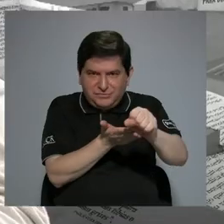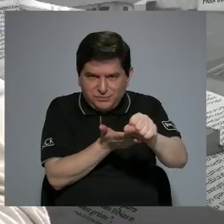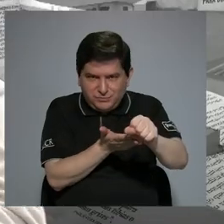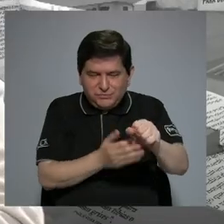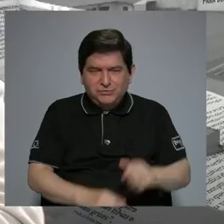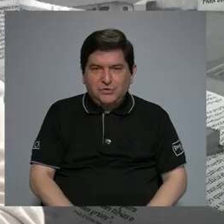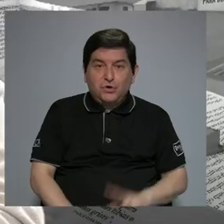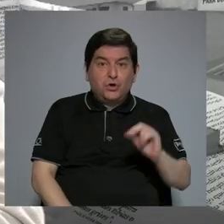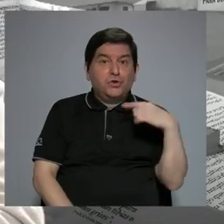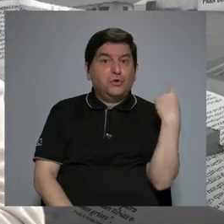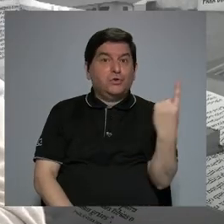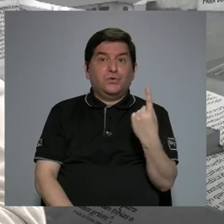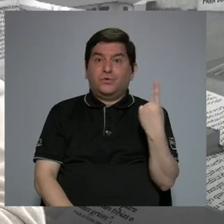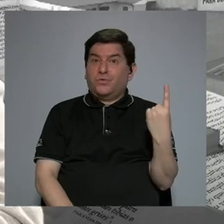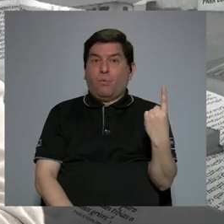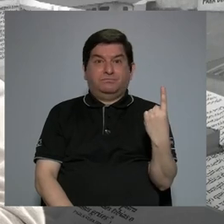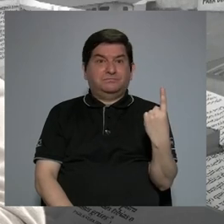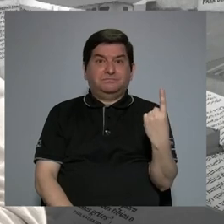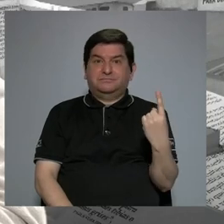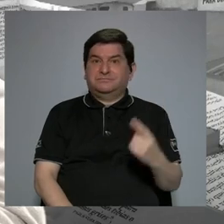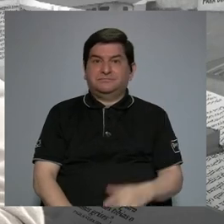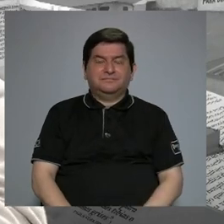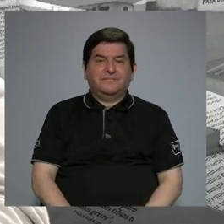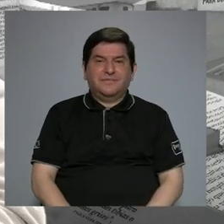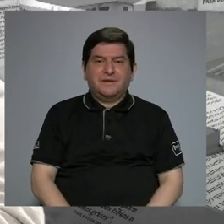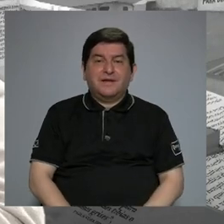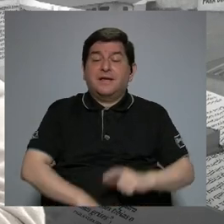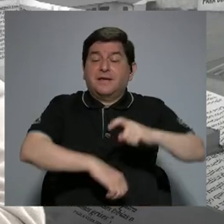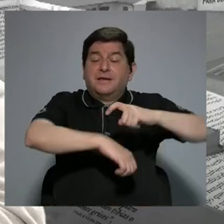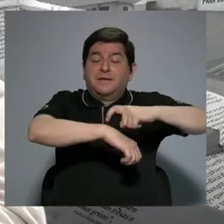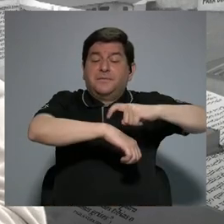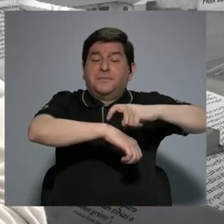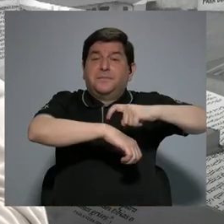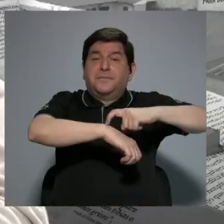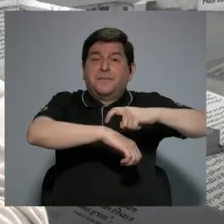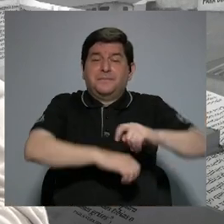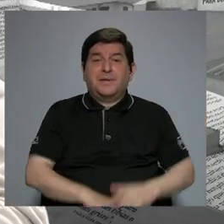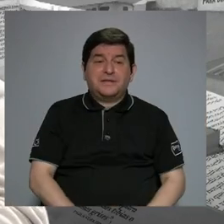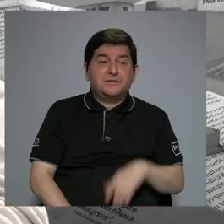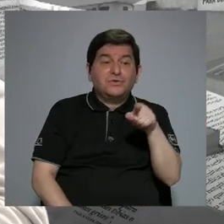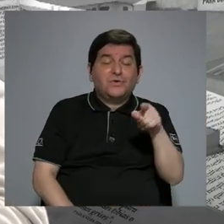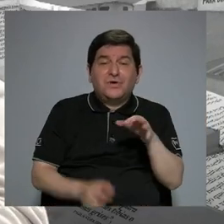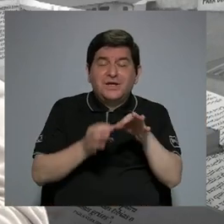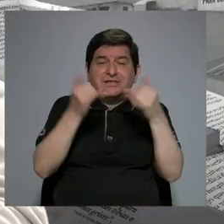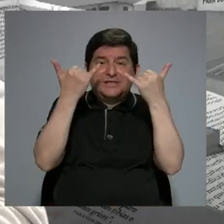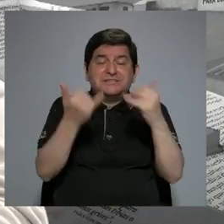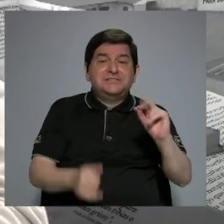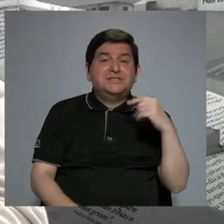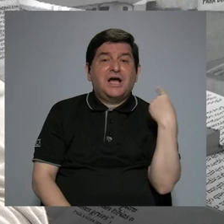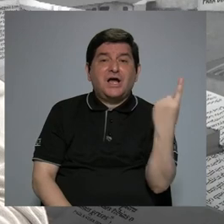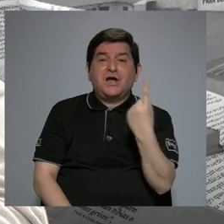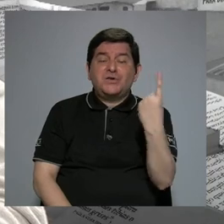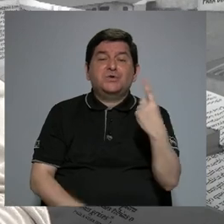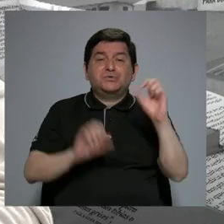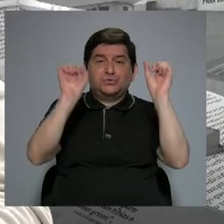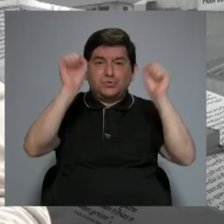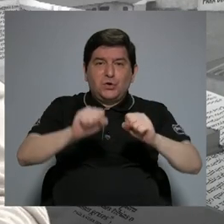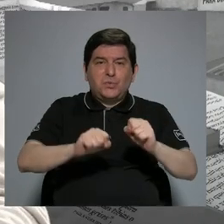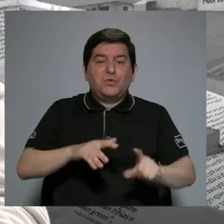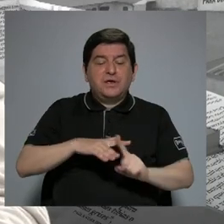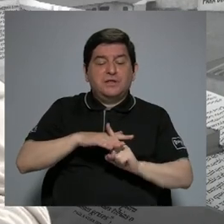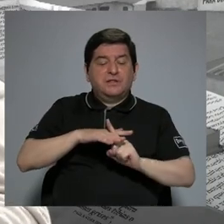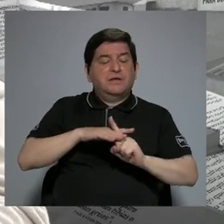Y no solo eso, sino que llega un momento en que esas células ya no solamente son capaces de